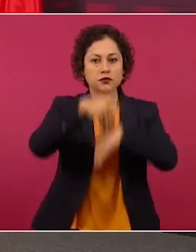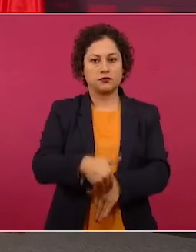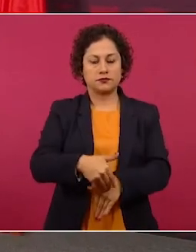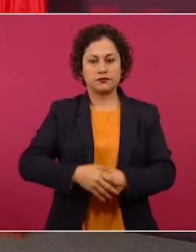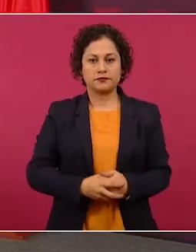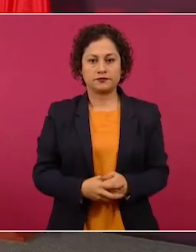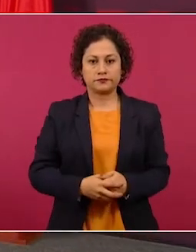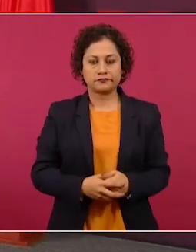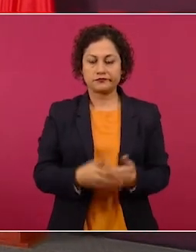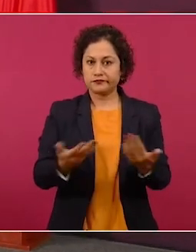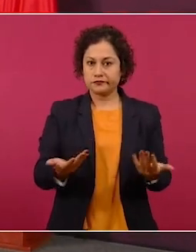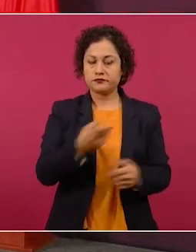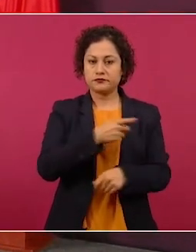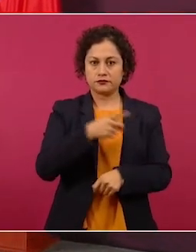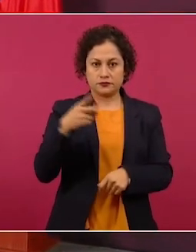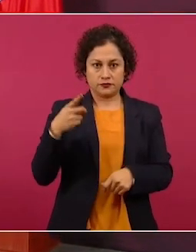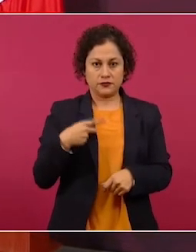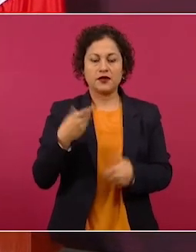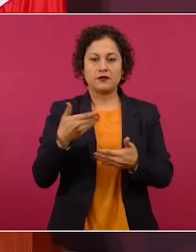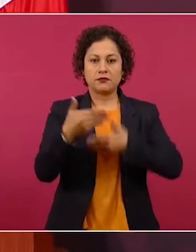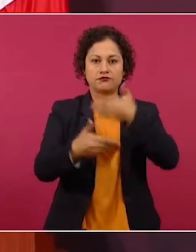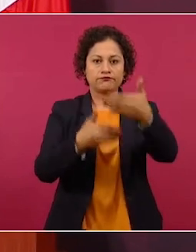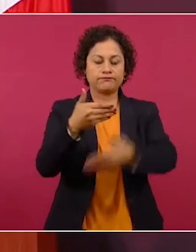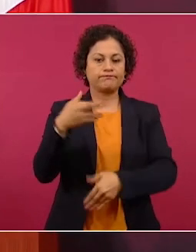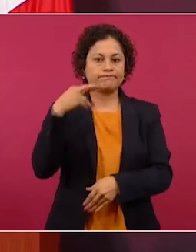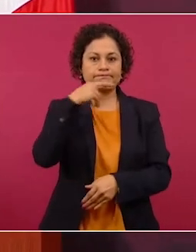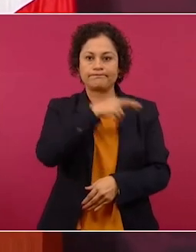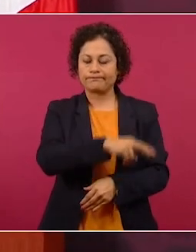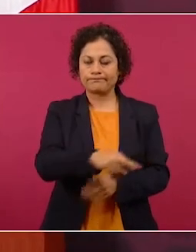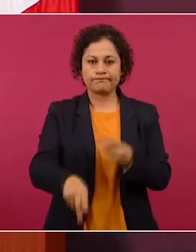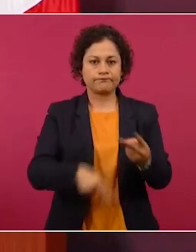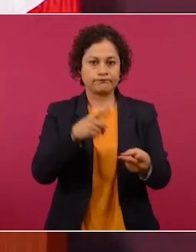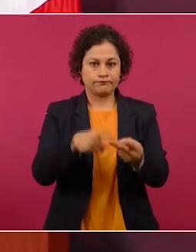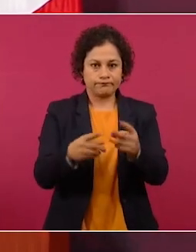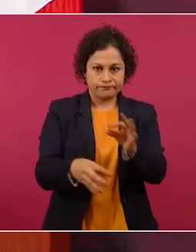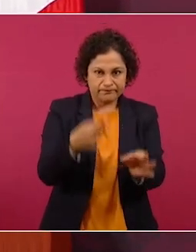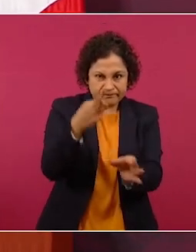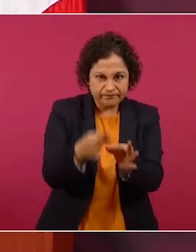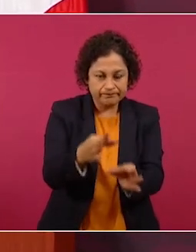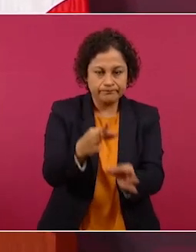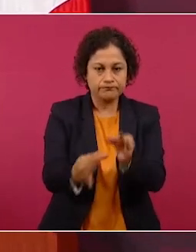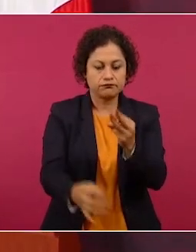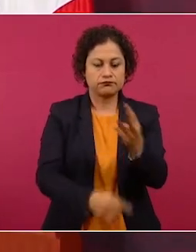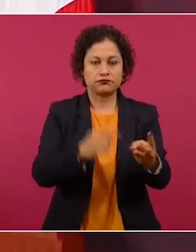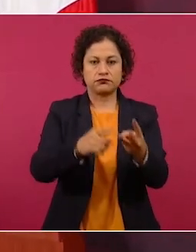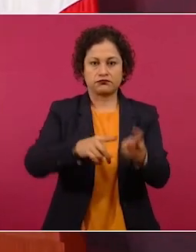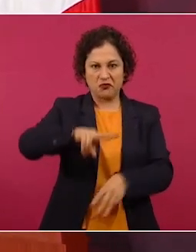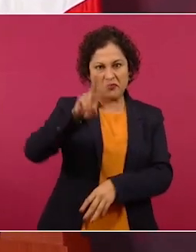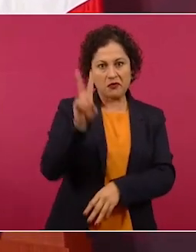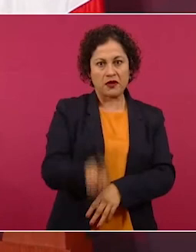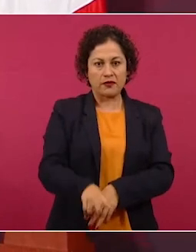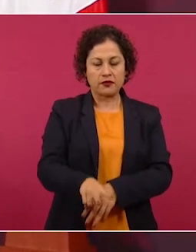pronta, expedita, verdadera. Entonces,